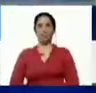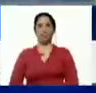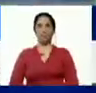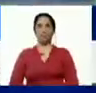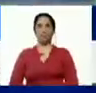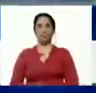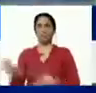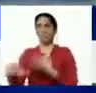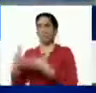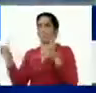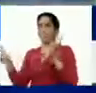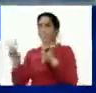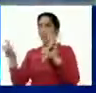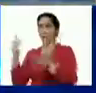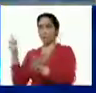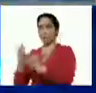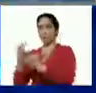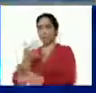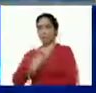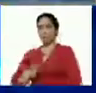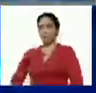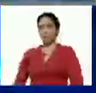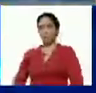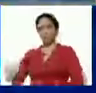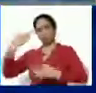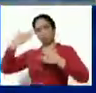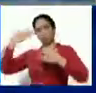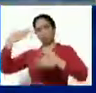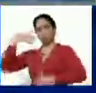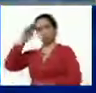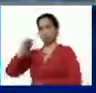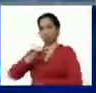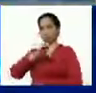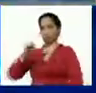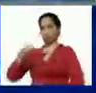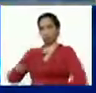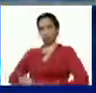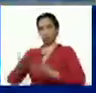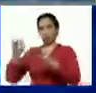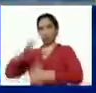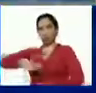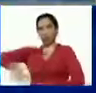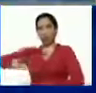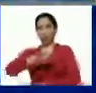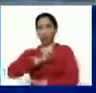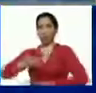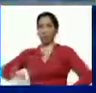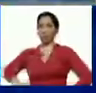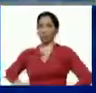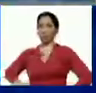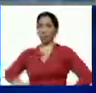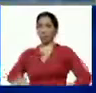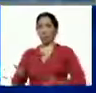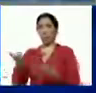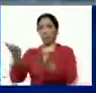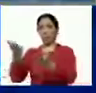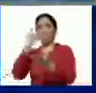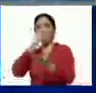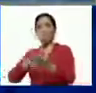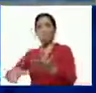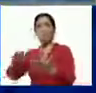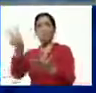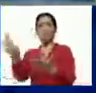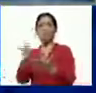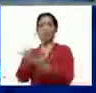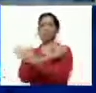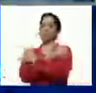Hasta la victoria siempre, presidente. Le mandamos las bendiciones de las llanuras de Portuguesa a usted y al pueblo de Venezuela.